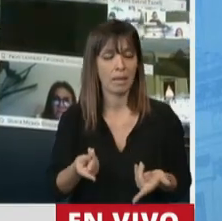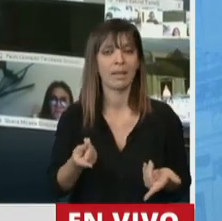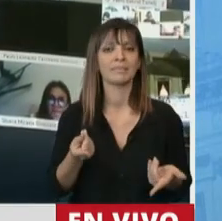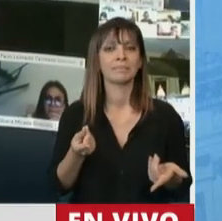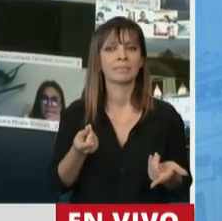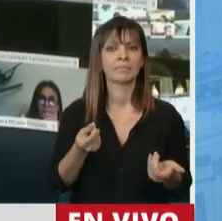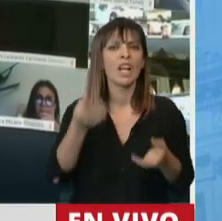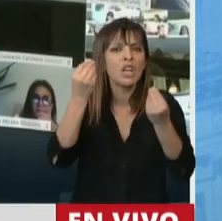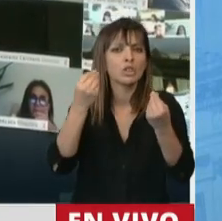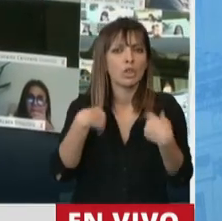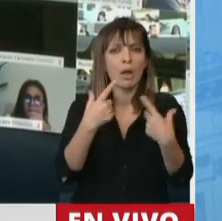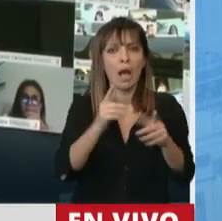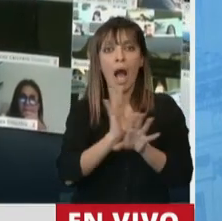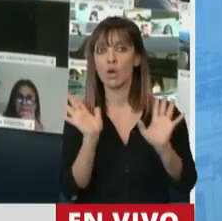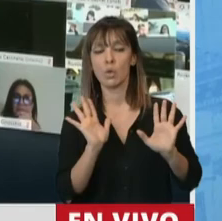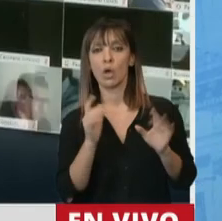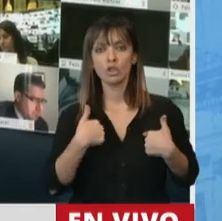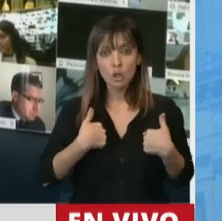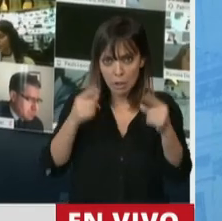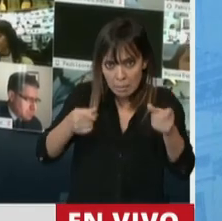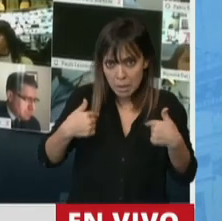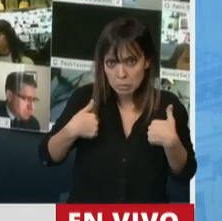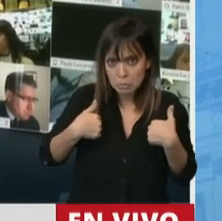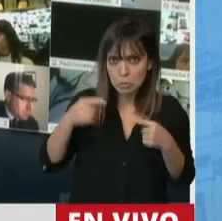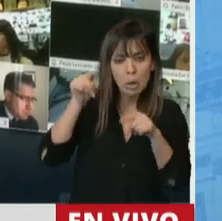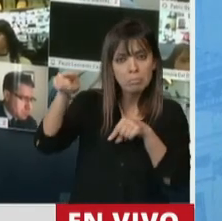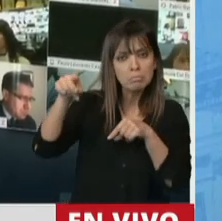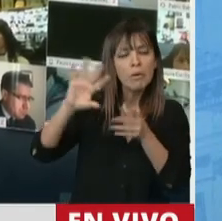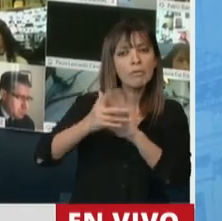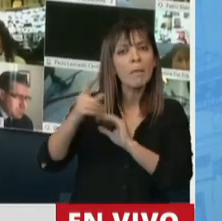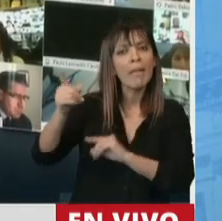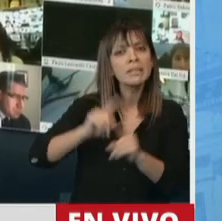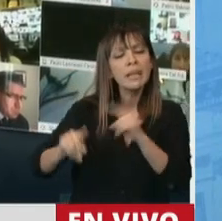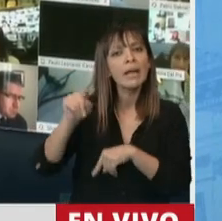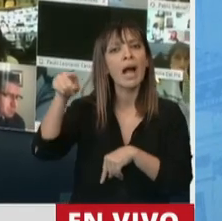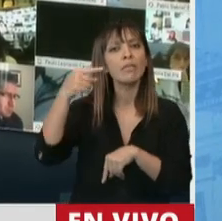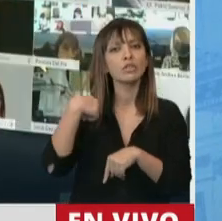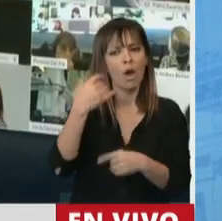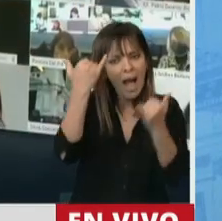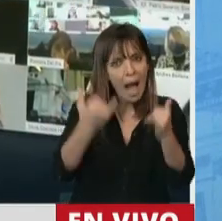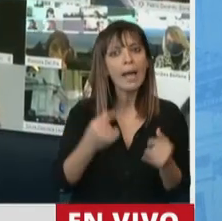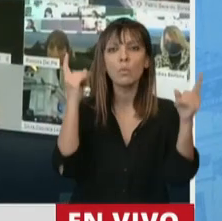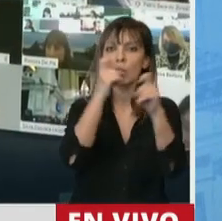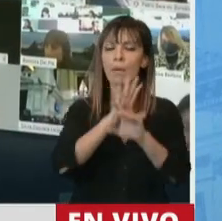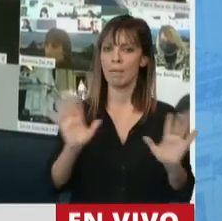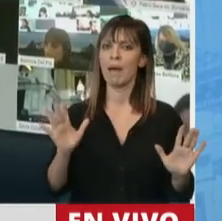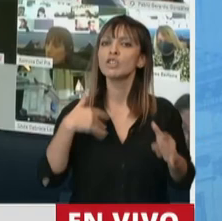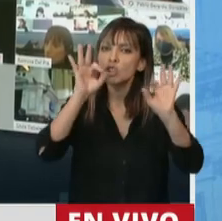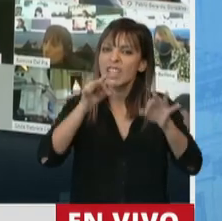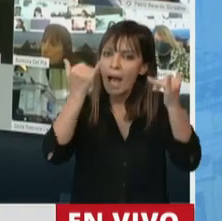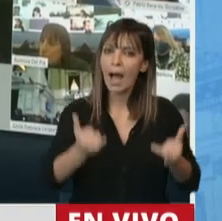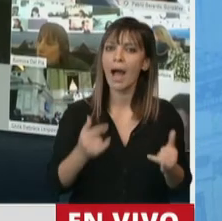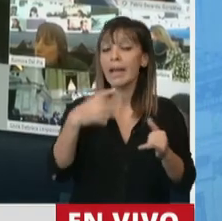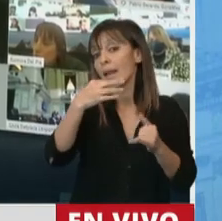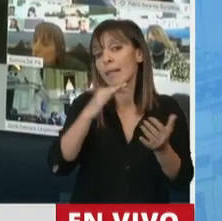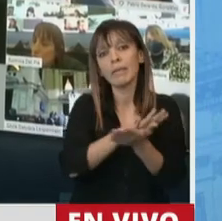qué nos vamos a limitar, inclusive yo, proveniendo de las firmas sindicales, de reconocer un problema que inevitablemente tiene que tener